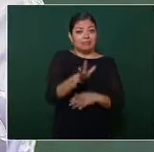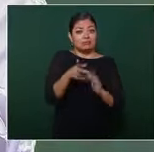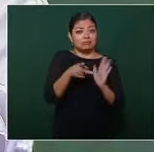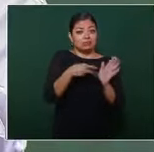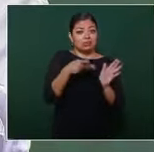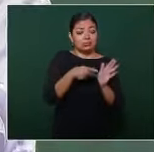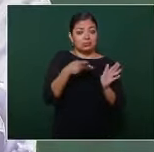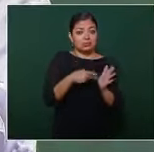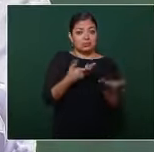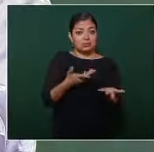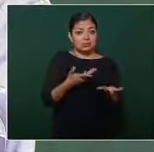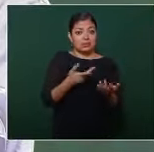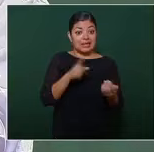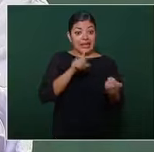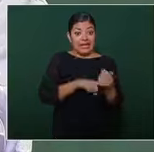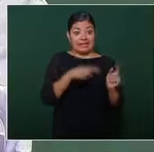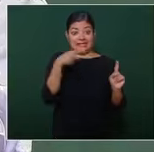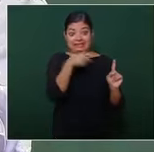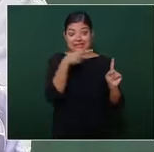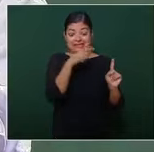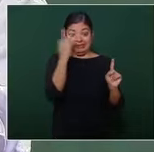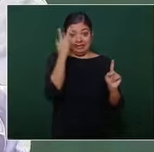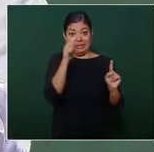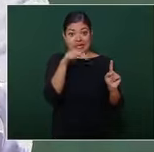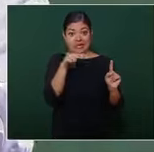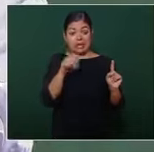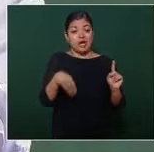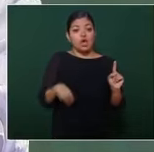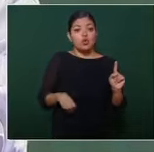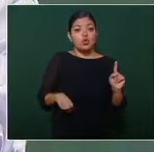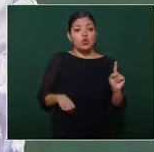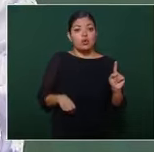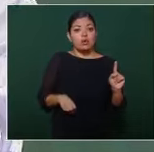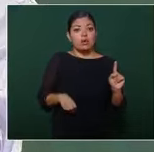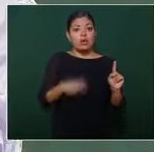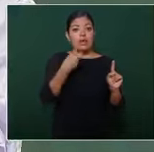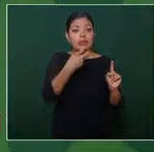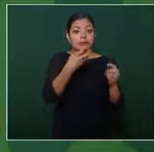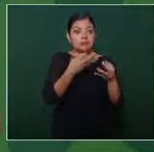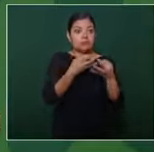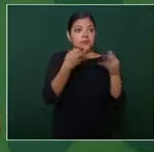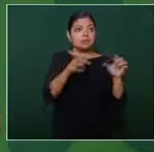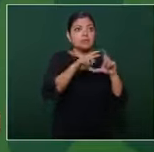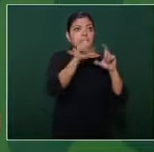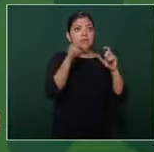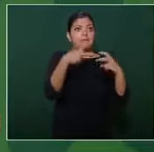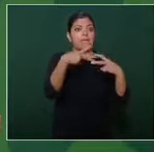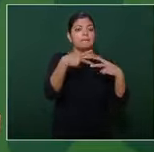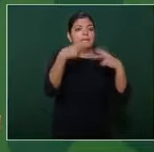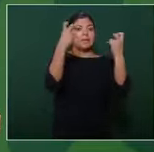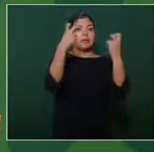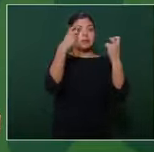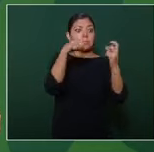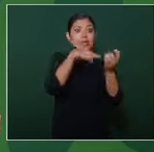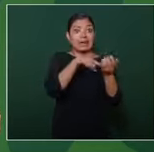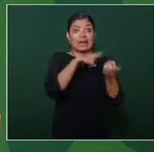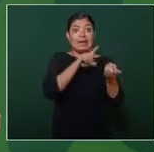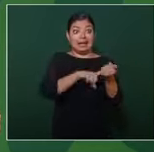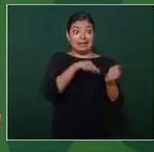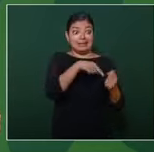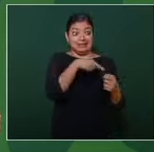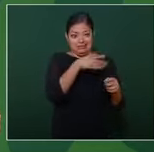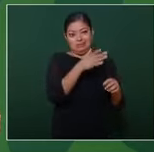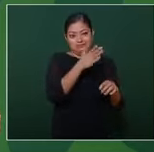y por su culpa nos arrebatan la mitad de nuestro territorio se va al exilio Santana y van los